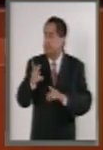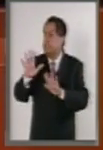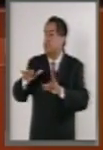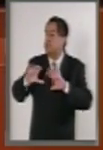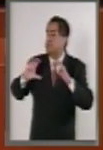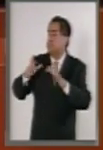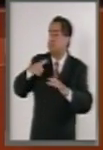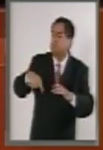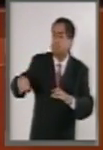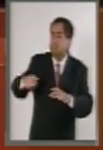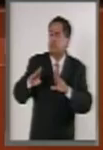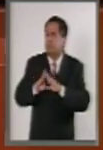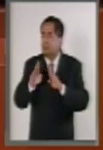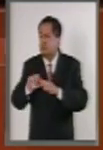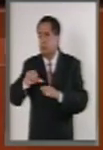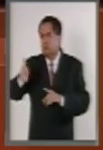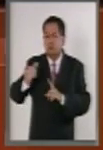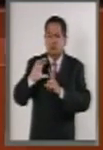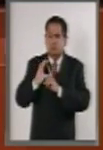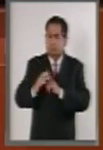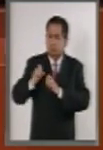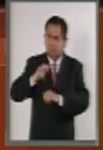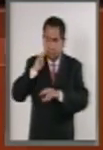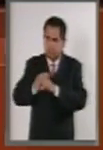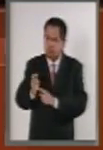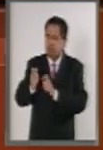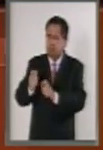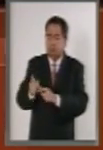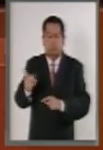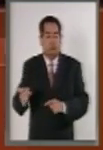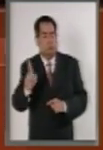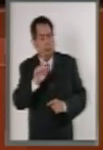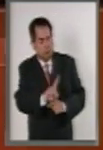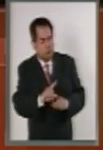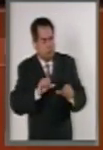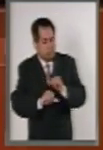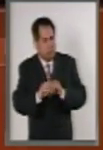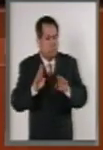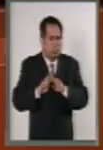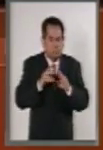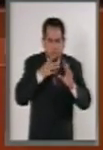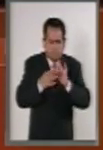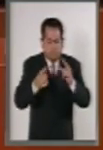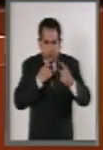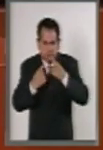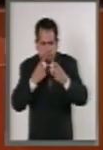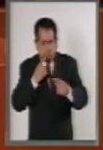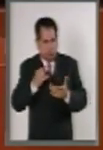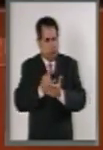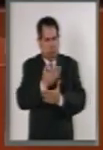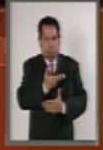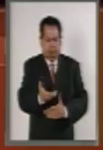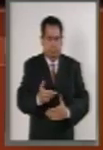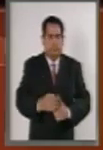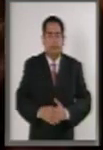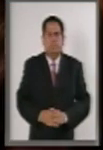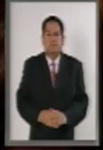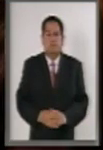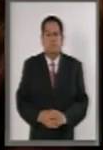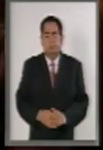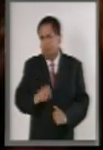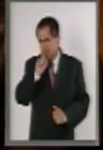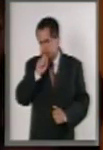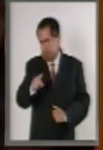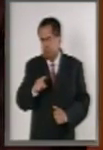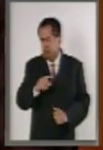recusación de otro comisionado el cual deberá excusarse durante el proceso de examen de dicha solicitud. También